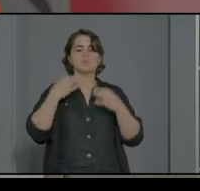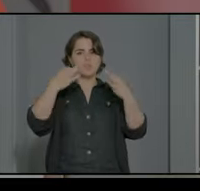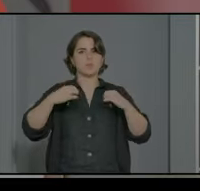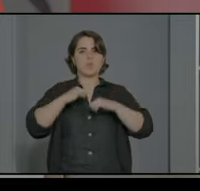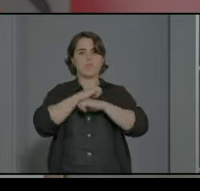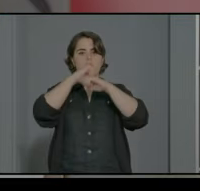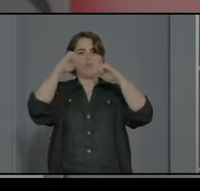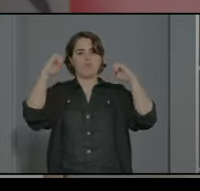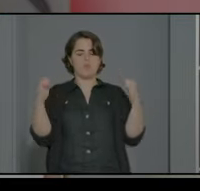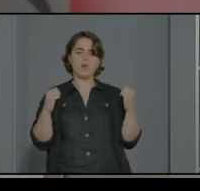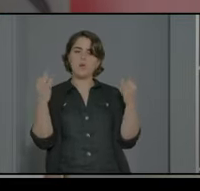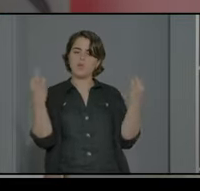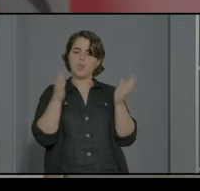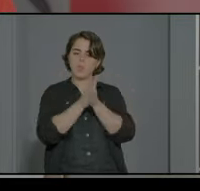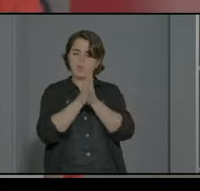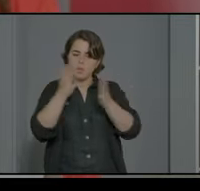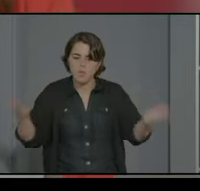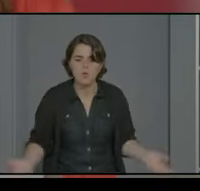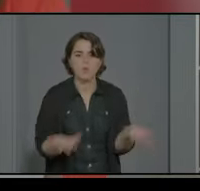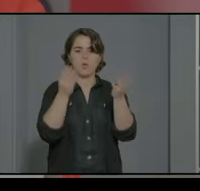mantenemos su motivación